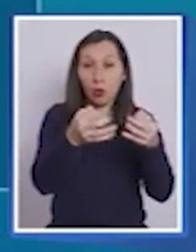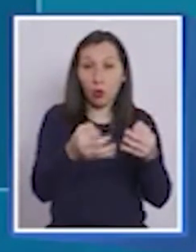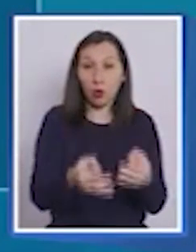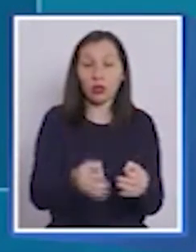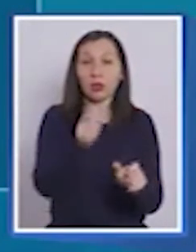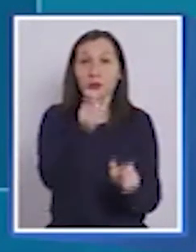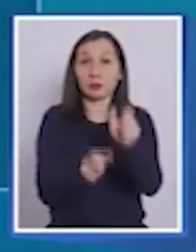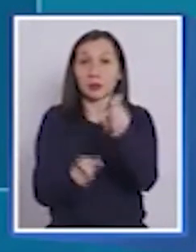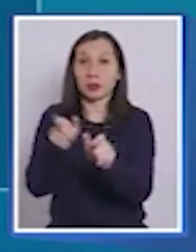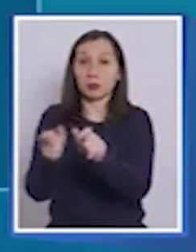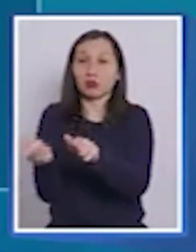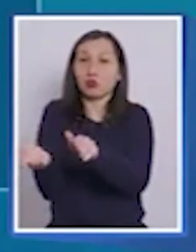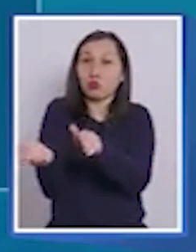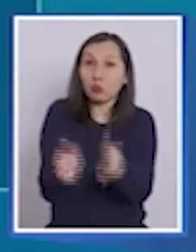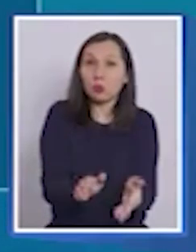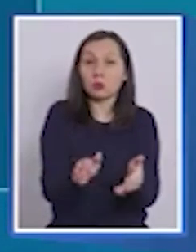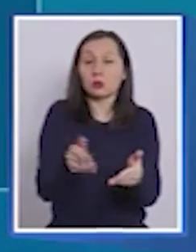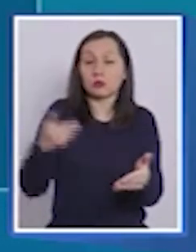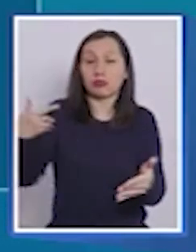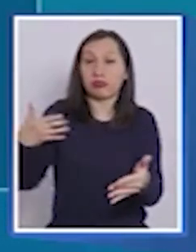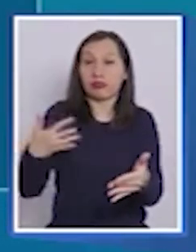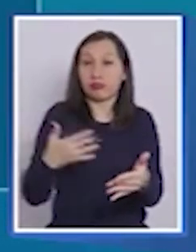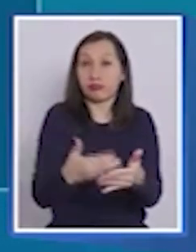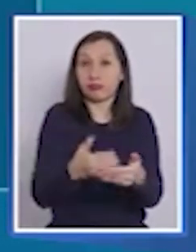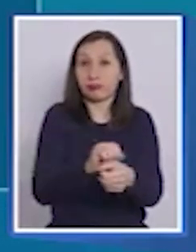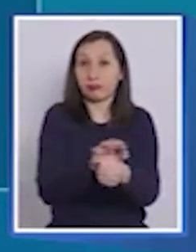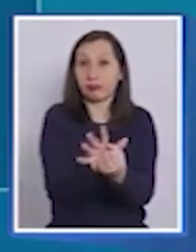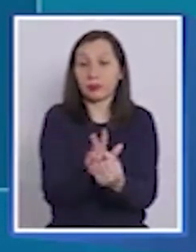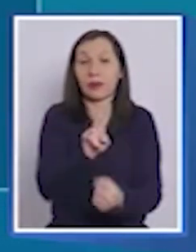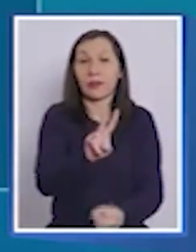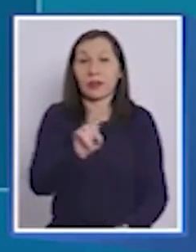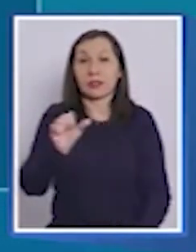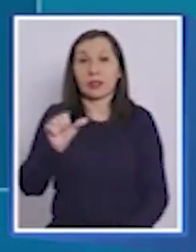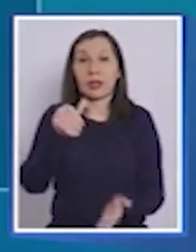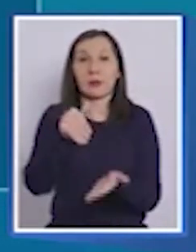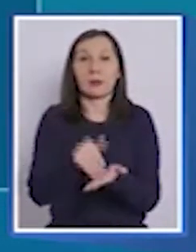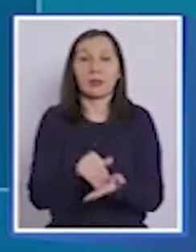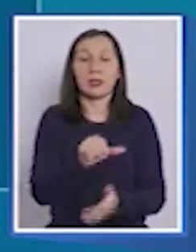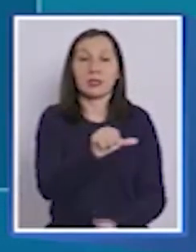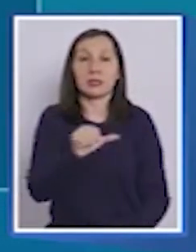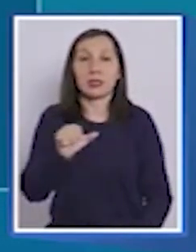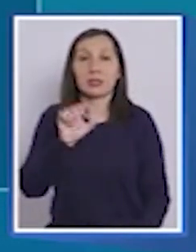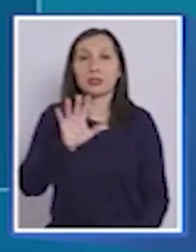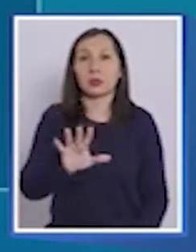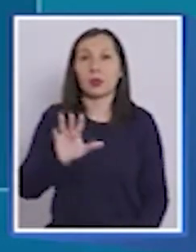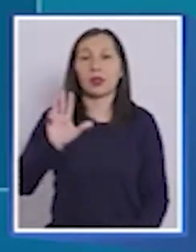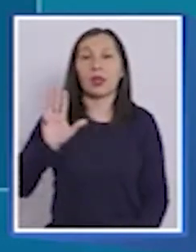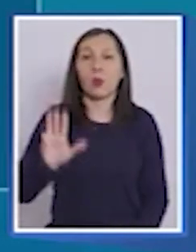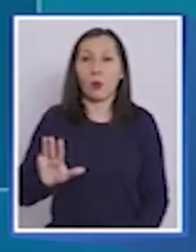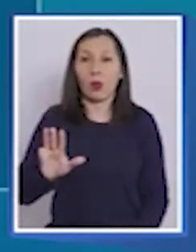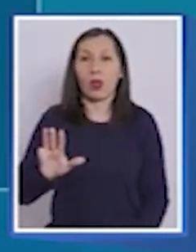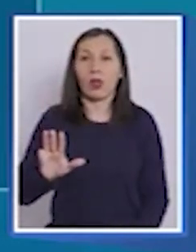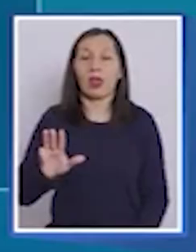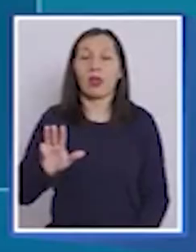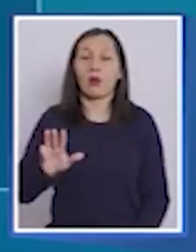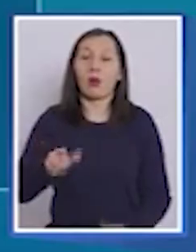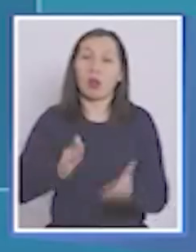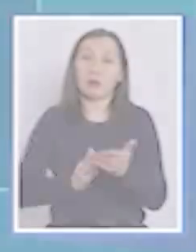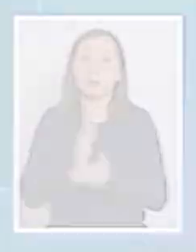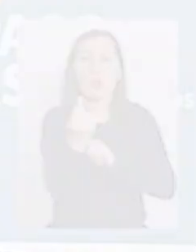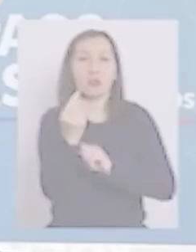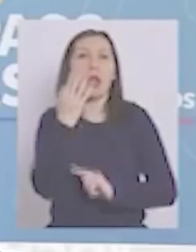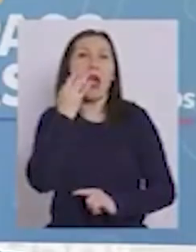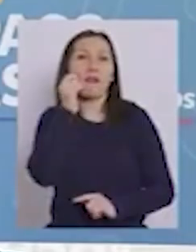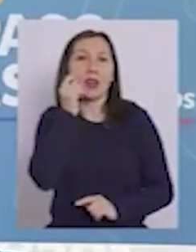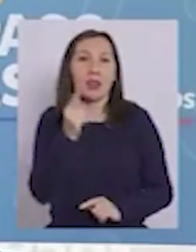total de pacientes fallecidos a la fecha asciende a 26.659 en lo que va de esta